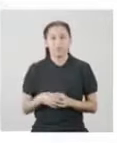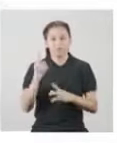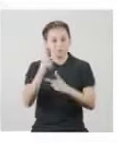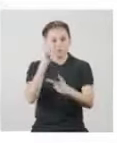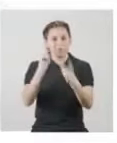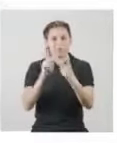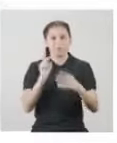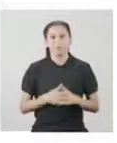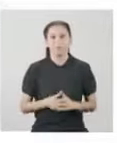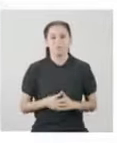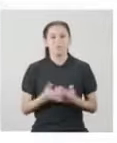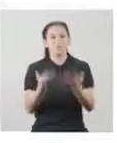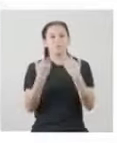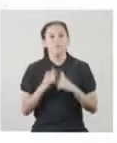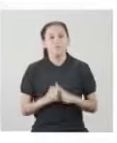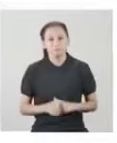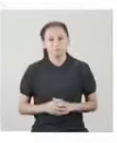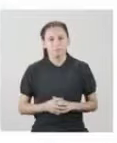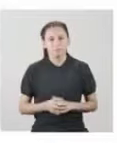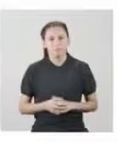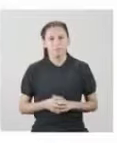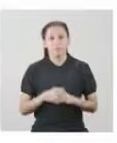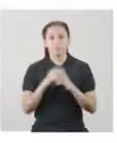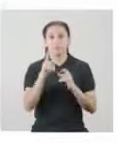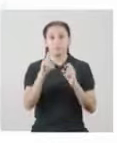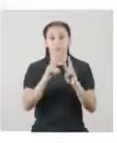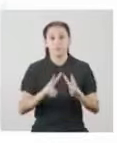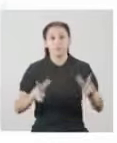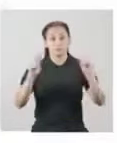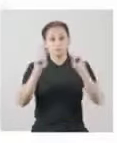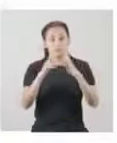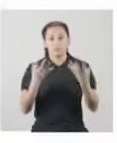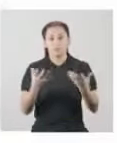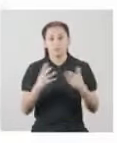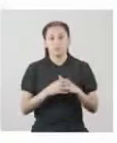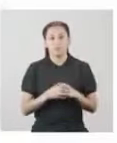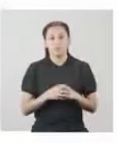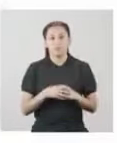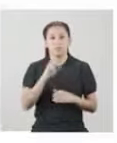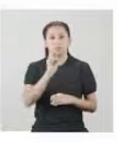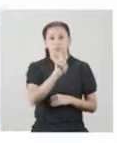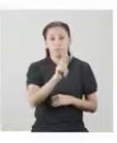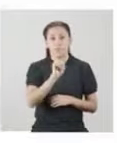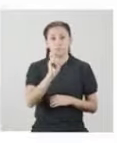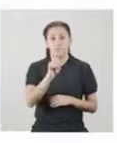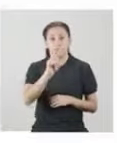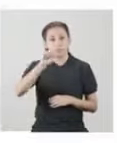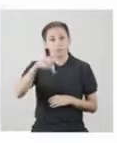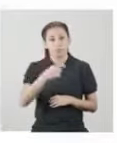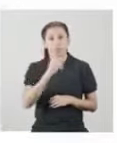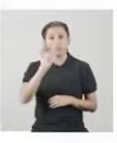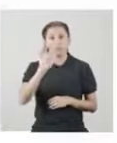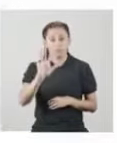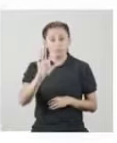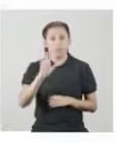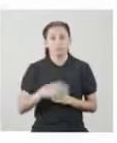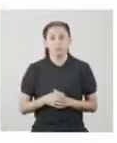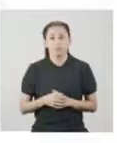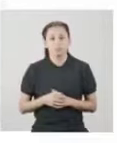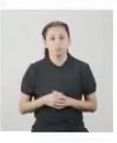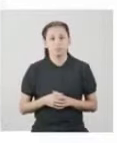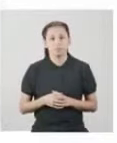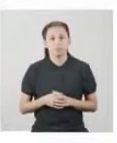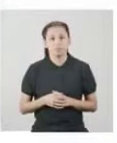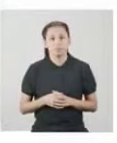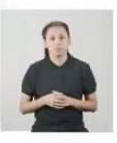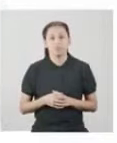Exacto ¿Qué más? El valor de la talla promedio es igual a 22,5 centímetros